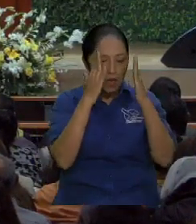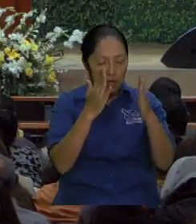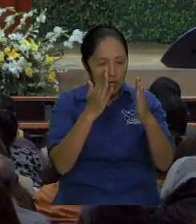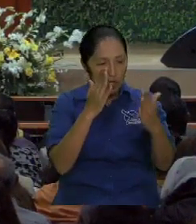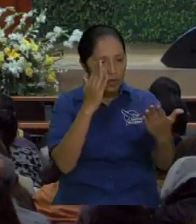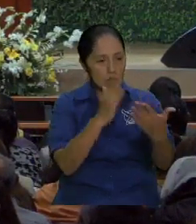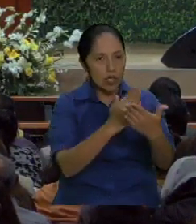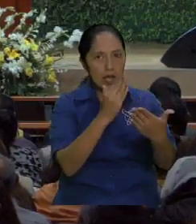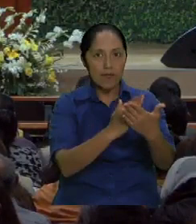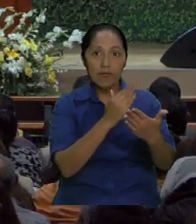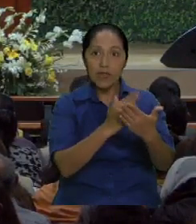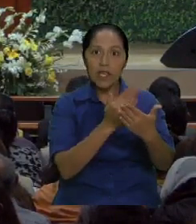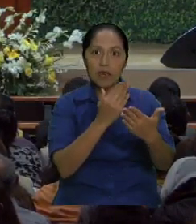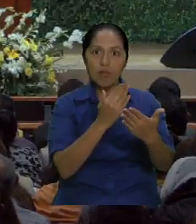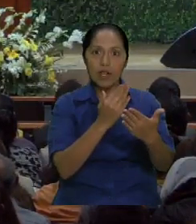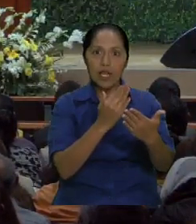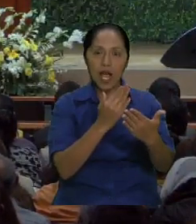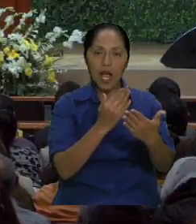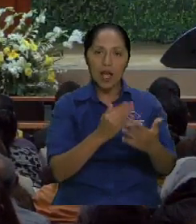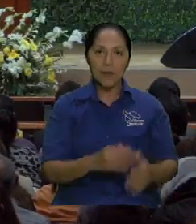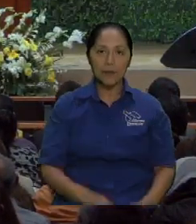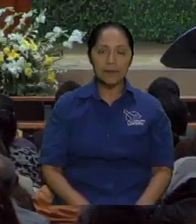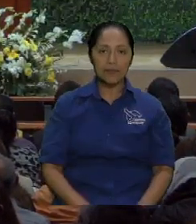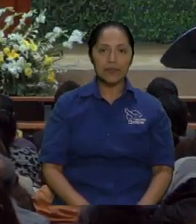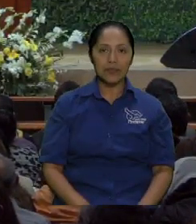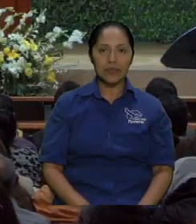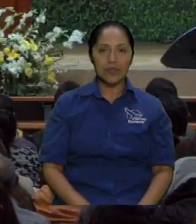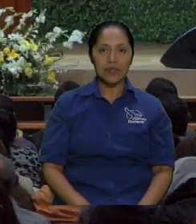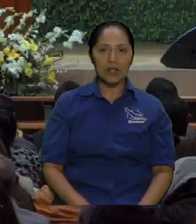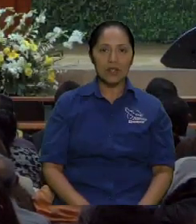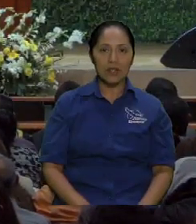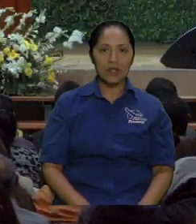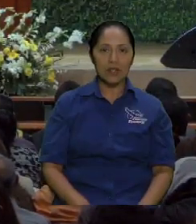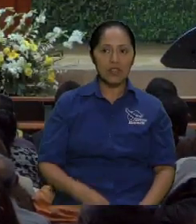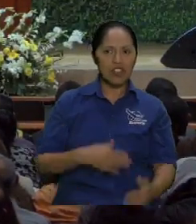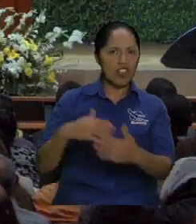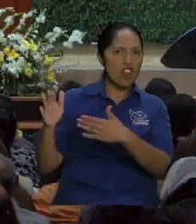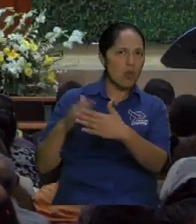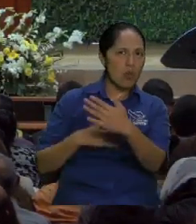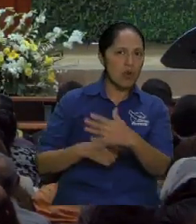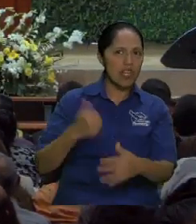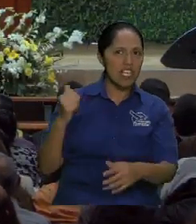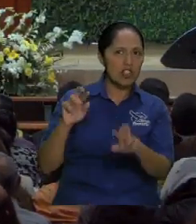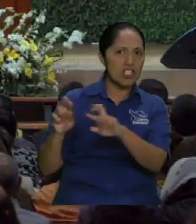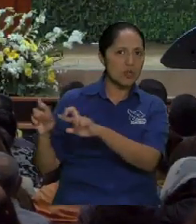dice aleluya y usted me estaba contando que lo acaban de insultar y yo aleluya que si se me era un rema